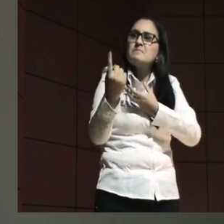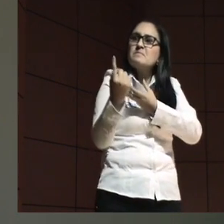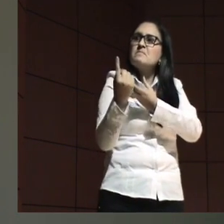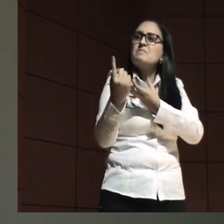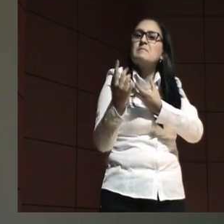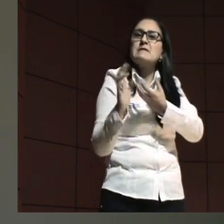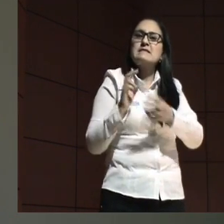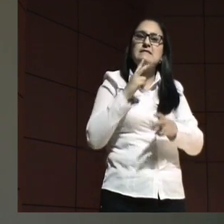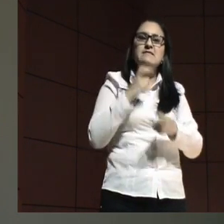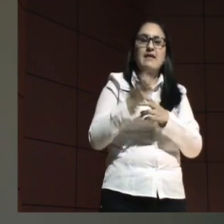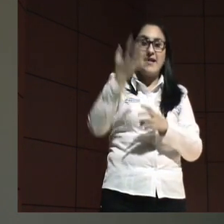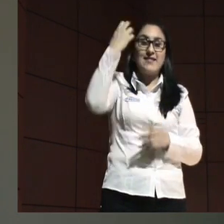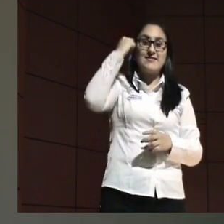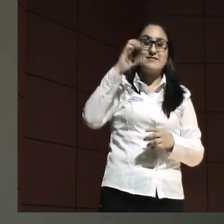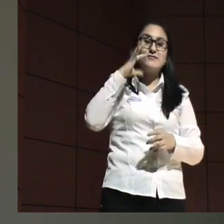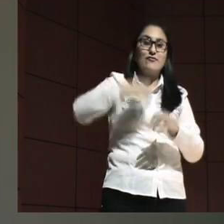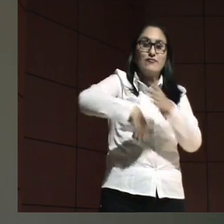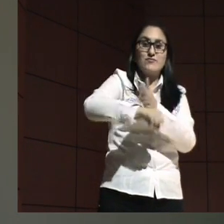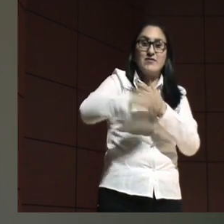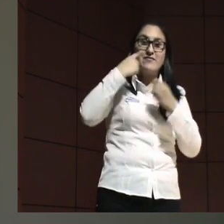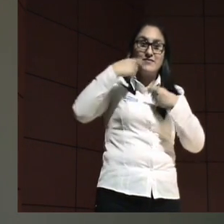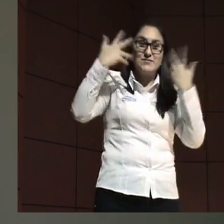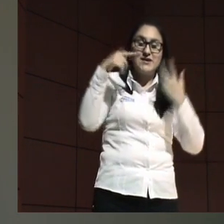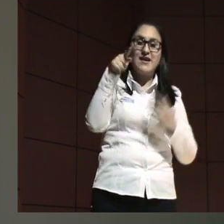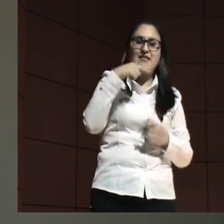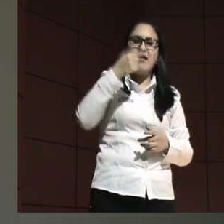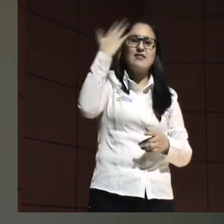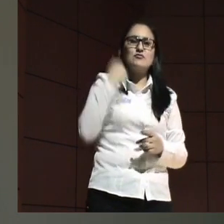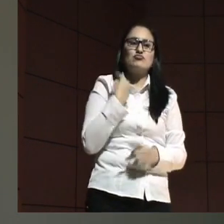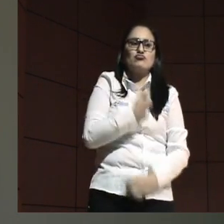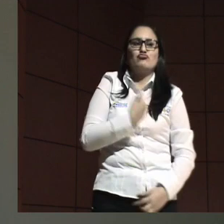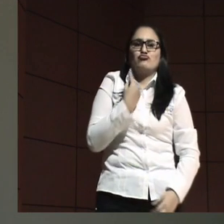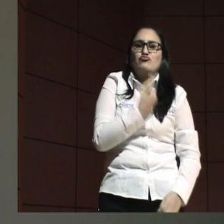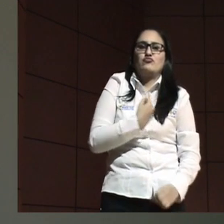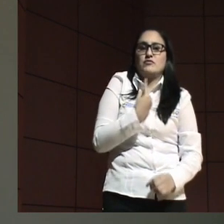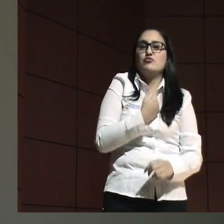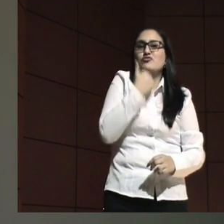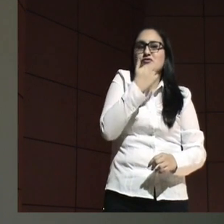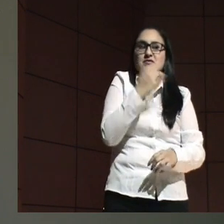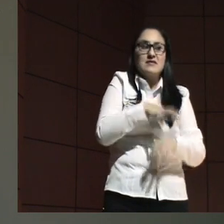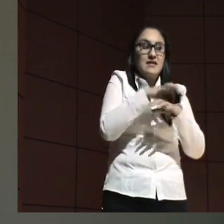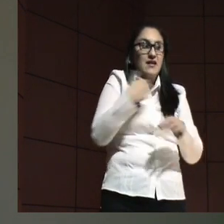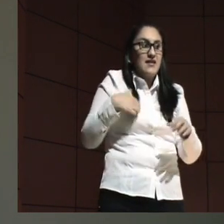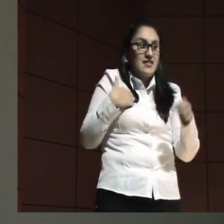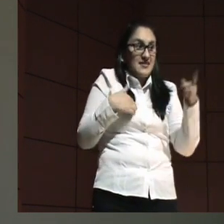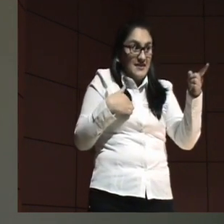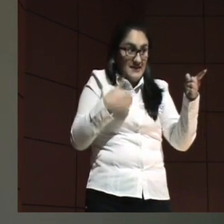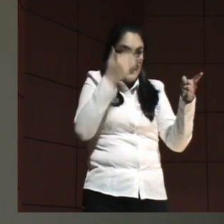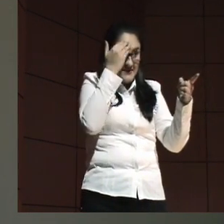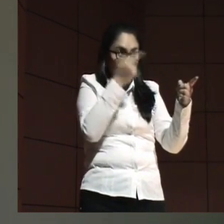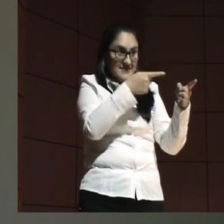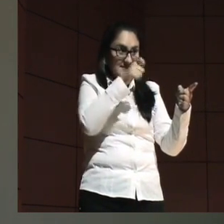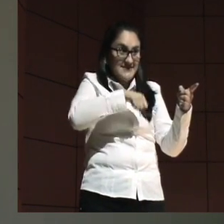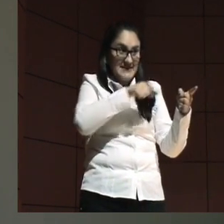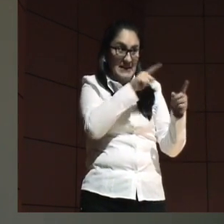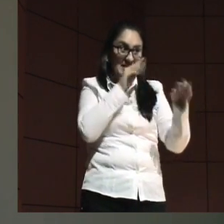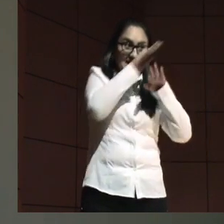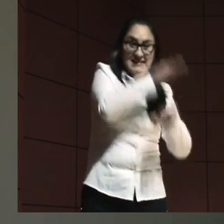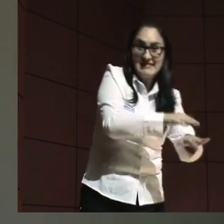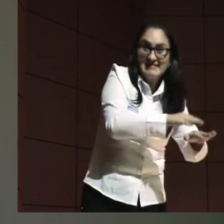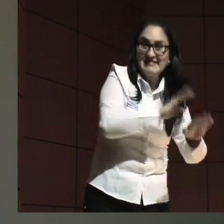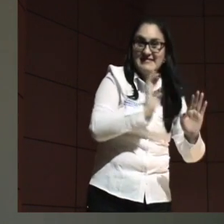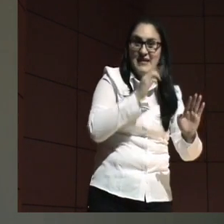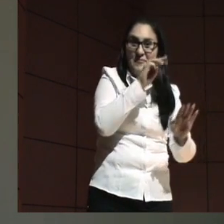Dicen que él era una persona muy, muy solitaria, y no sé si la doctora Argentina sea fiel seguidora